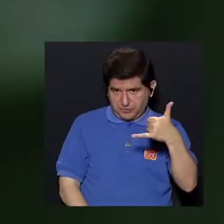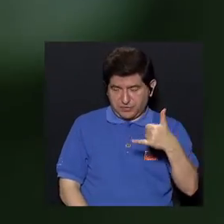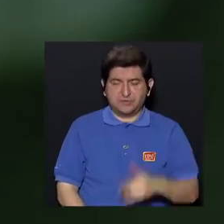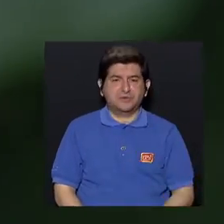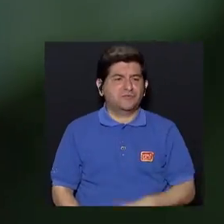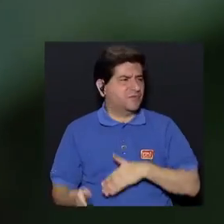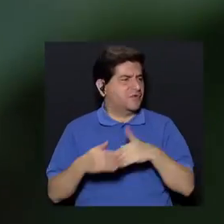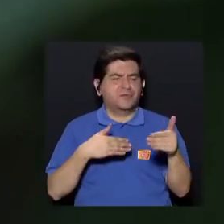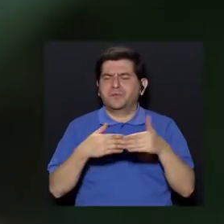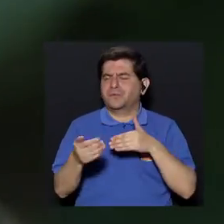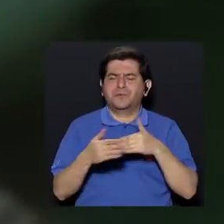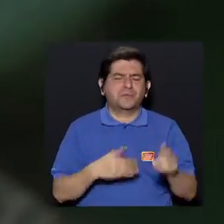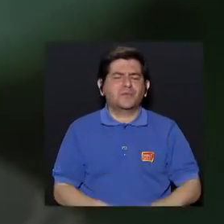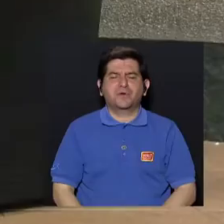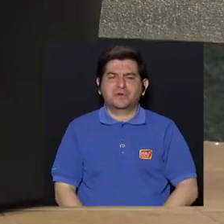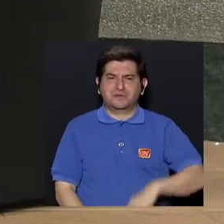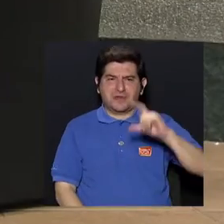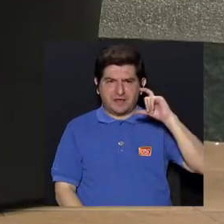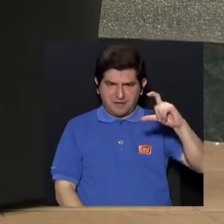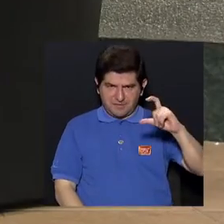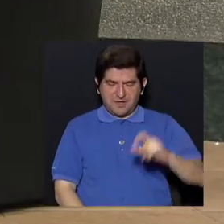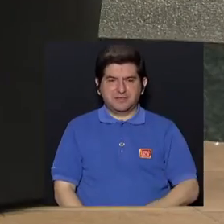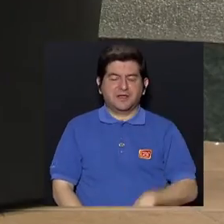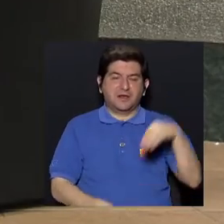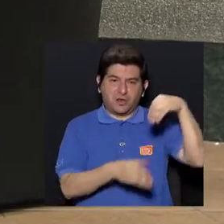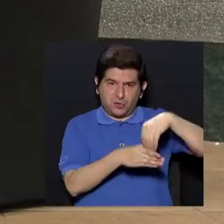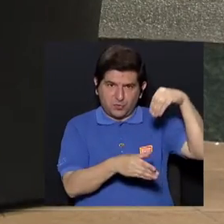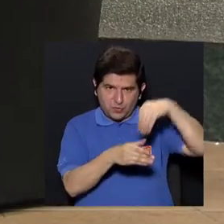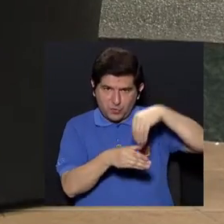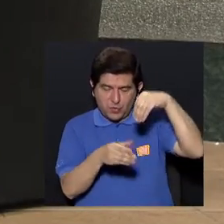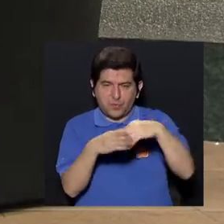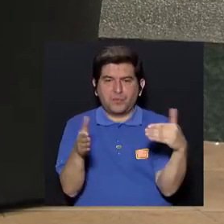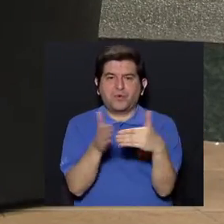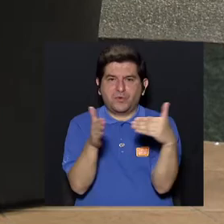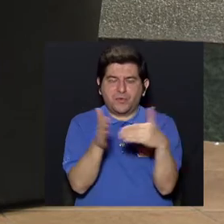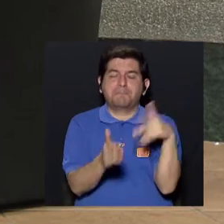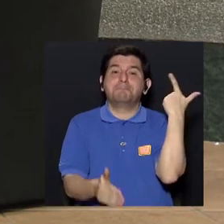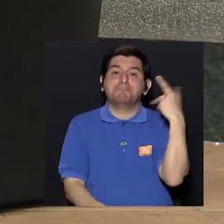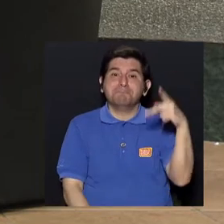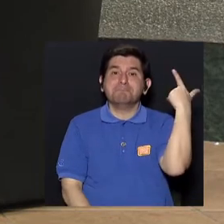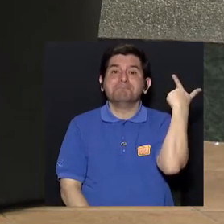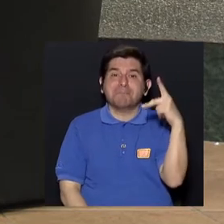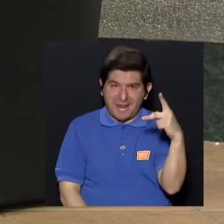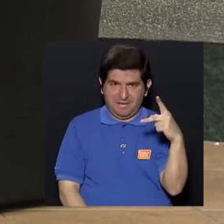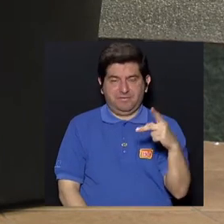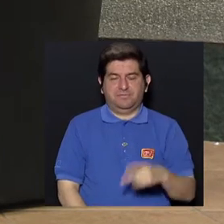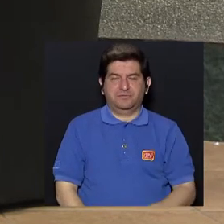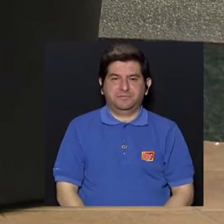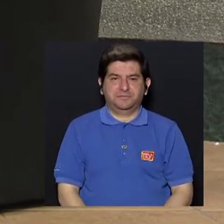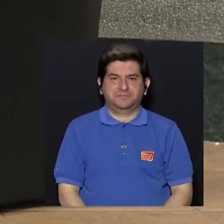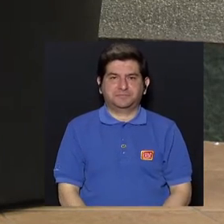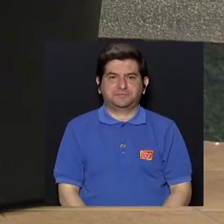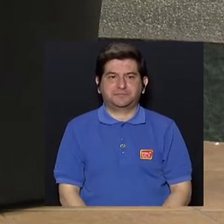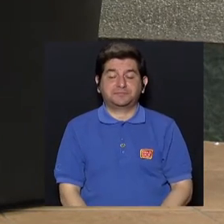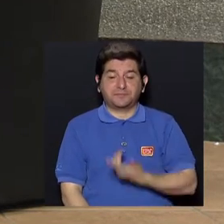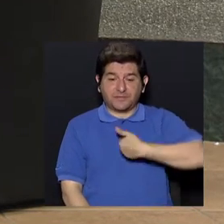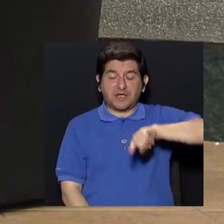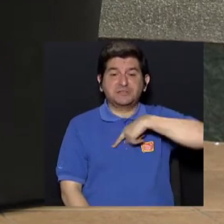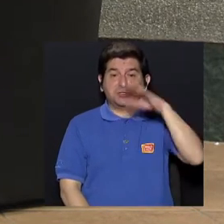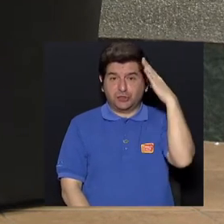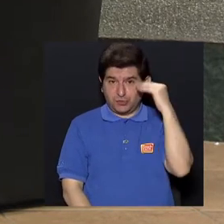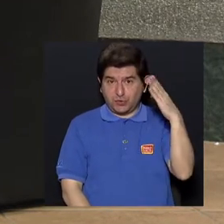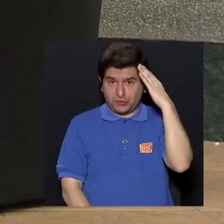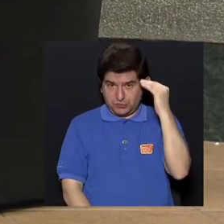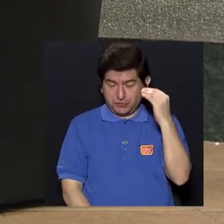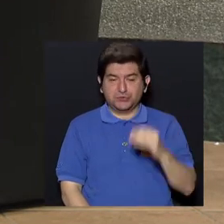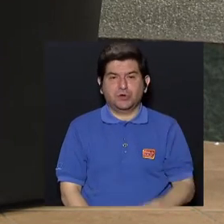entonces, cualquier batería que tengamos, este, sus componentes, de nuevo, son peligrosos, bastante peligrosos. Si hemos tenido la